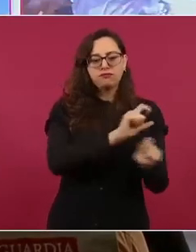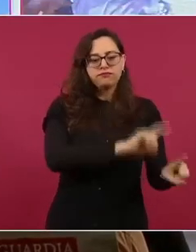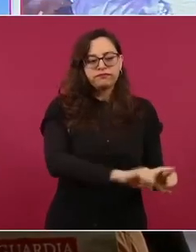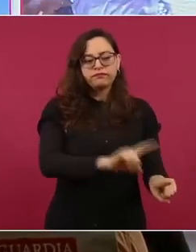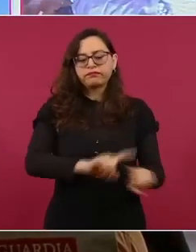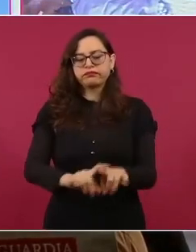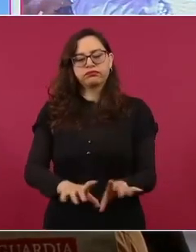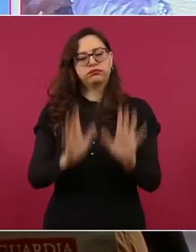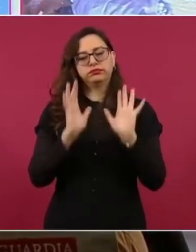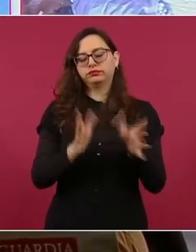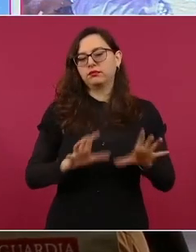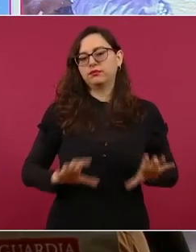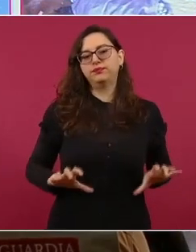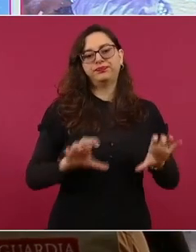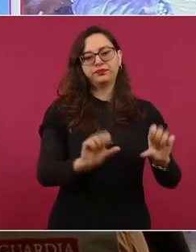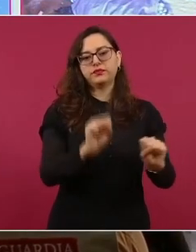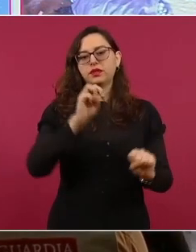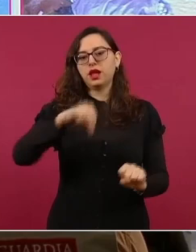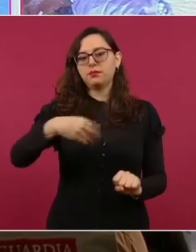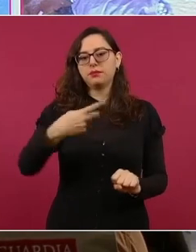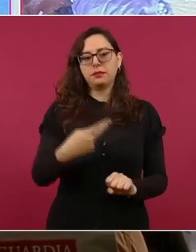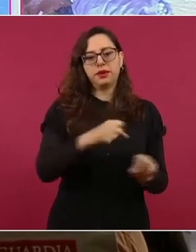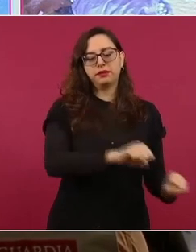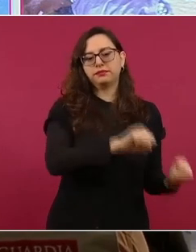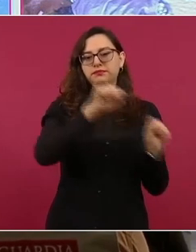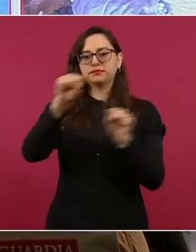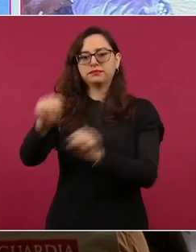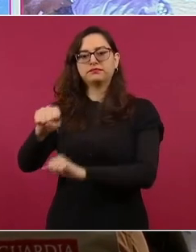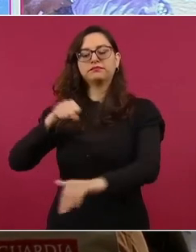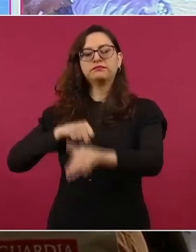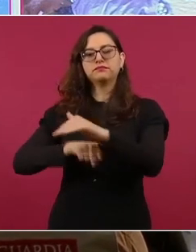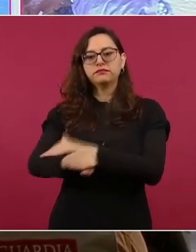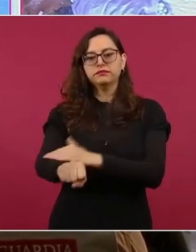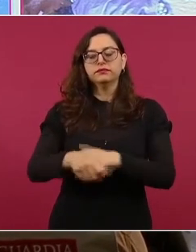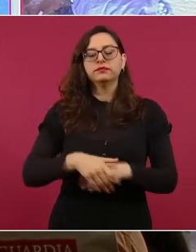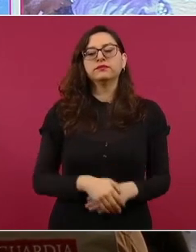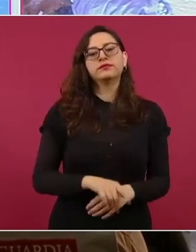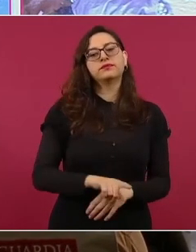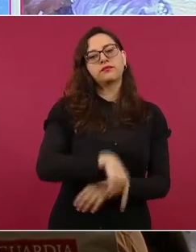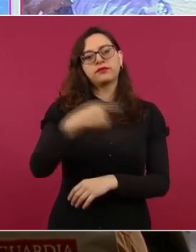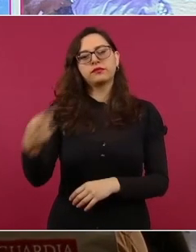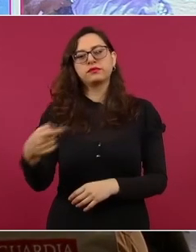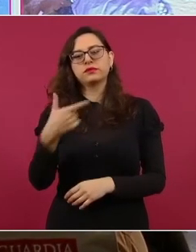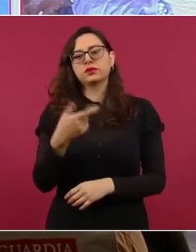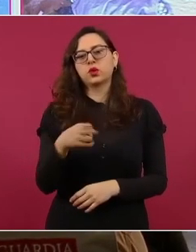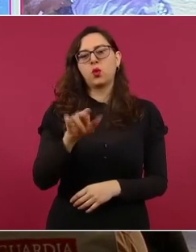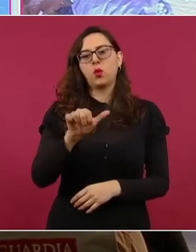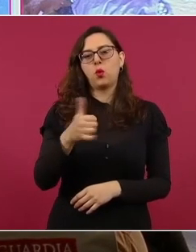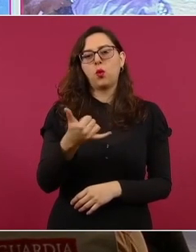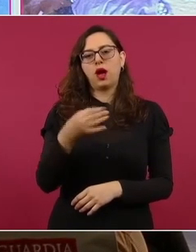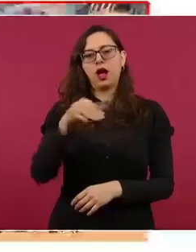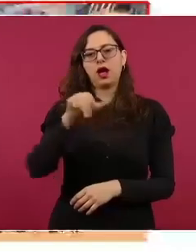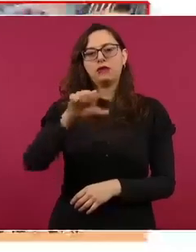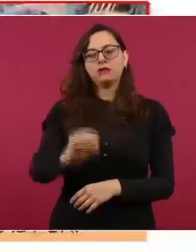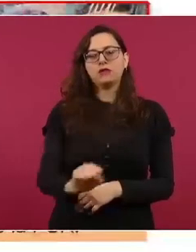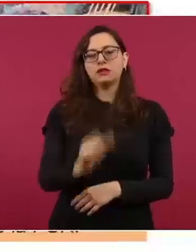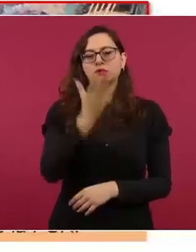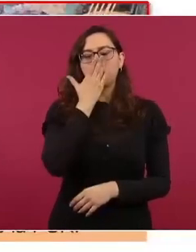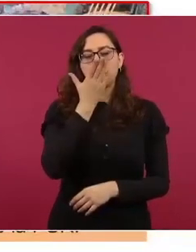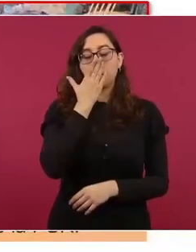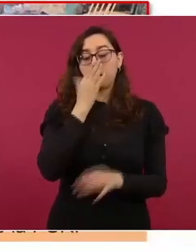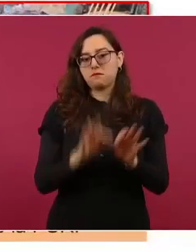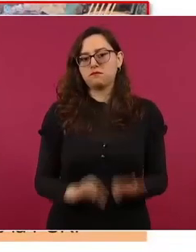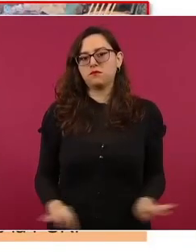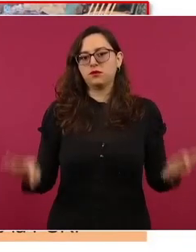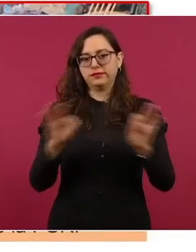Siguiente. El caso de Guaymas, Sonora, una operación muy importante por parte de la Secretaría de la Marina, en coordinación con